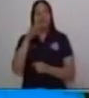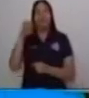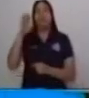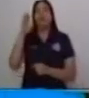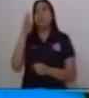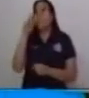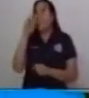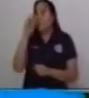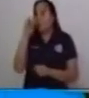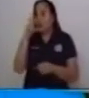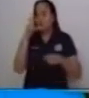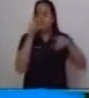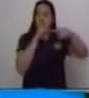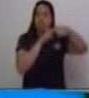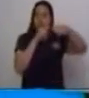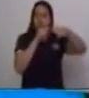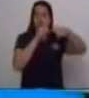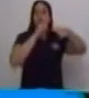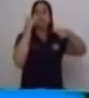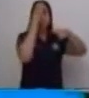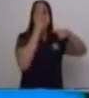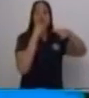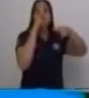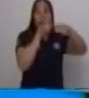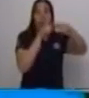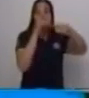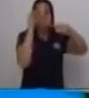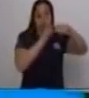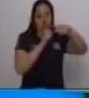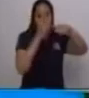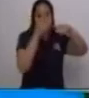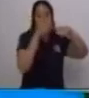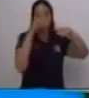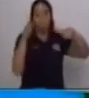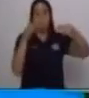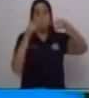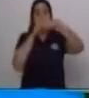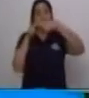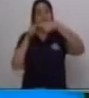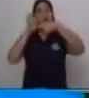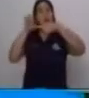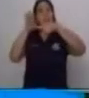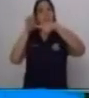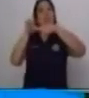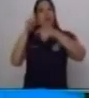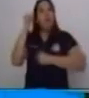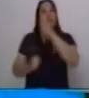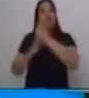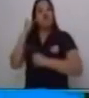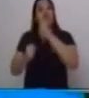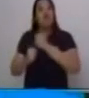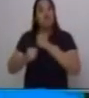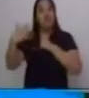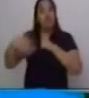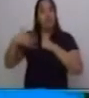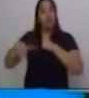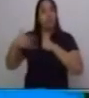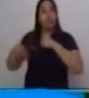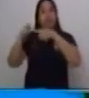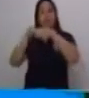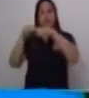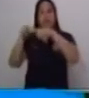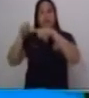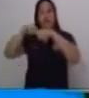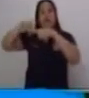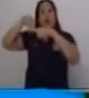De hecho, contiene un verbo, que es corre, que es el núcleo del predicado. Y Pedro es el sustantivo, que es el